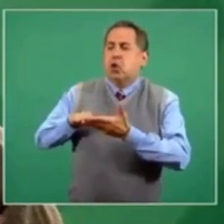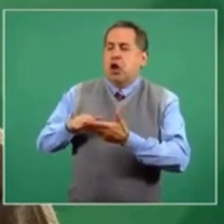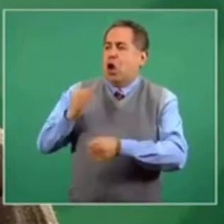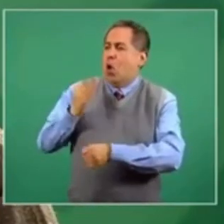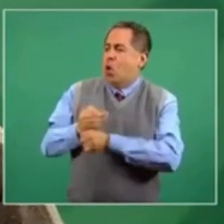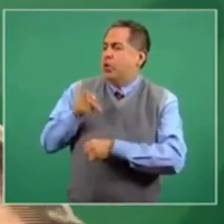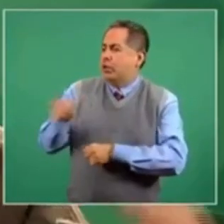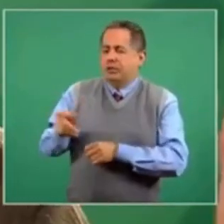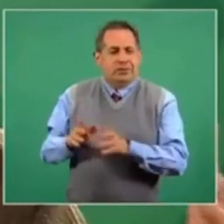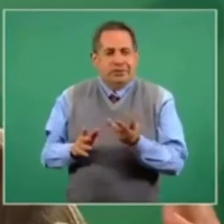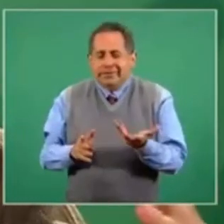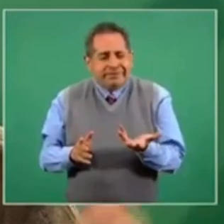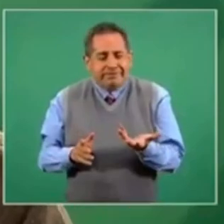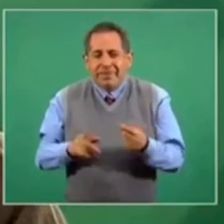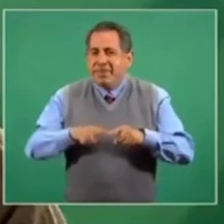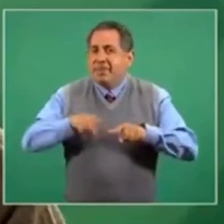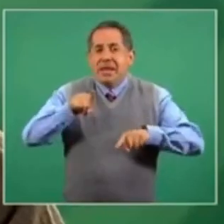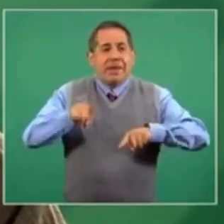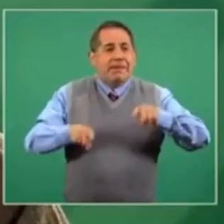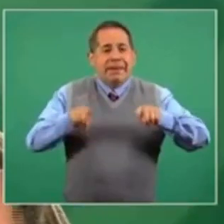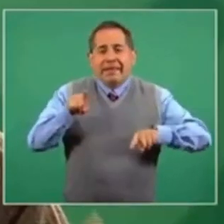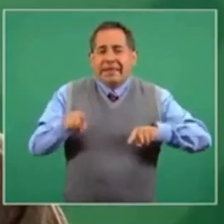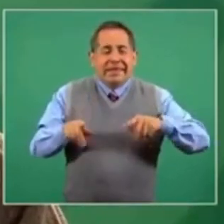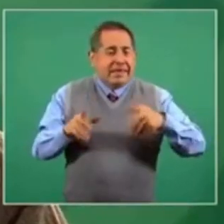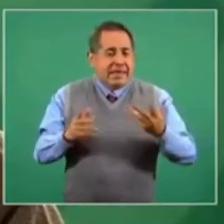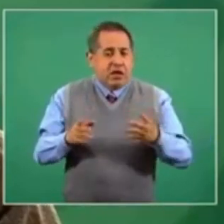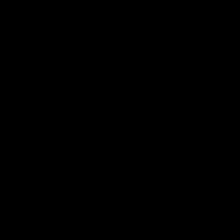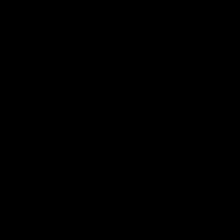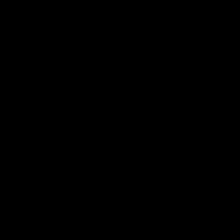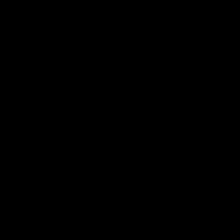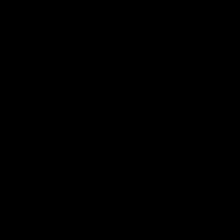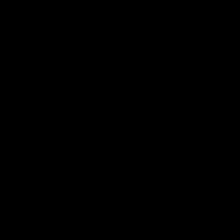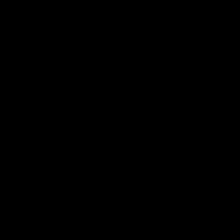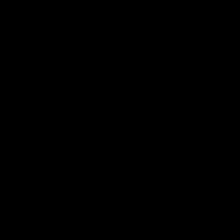capacidad de expandir los hospitales, las camas.